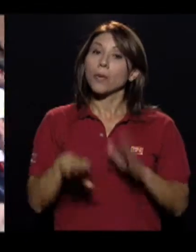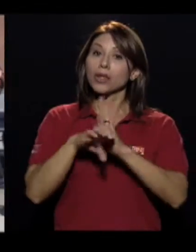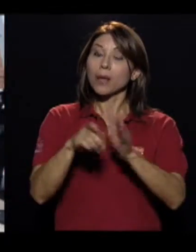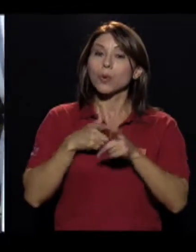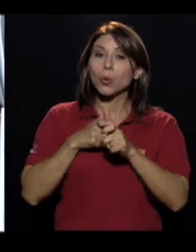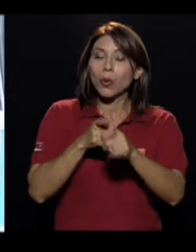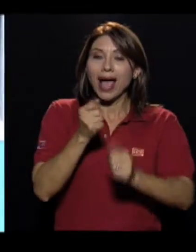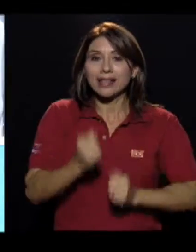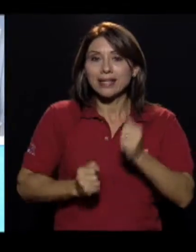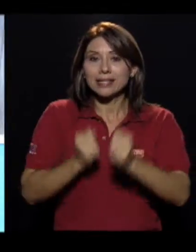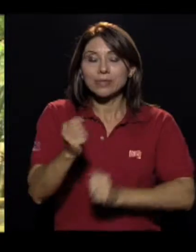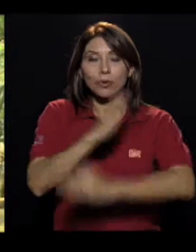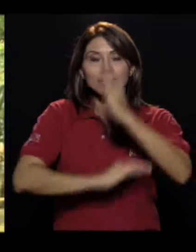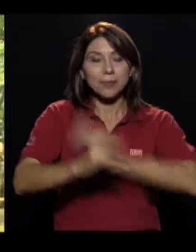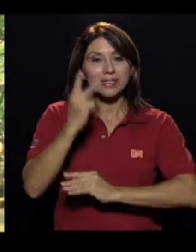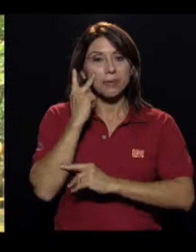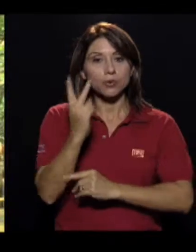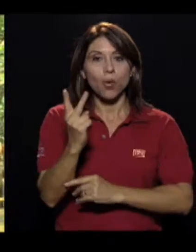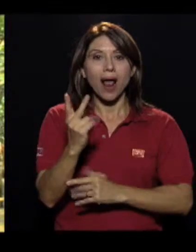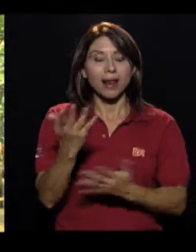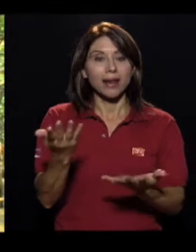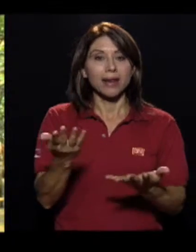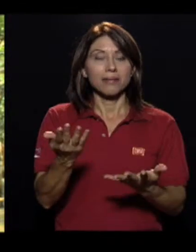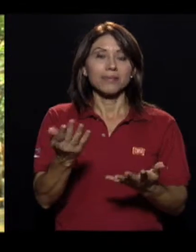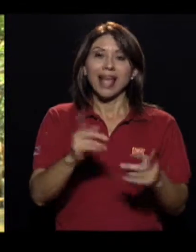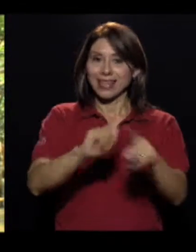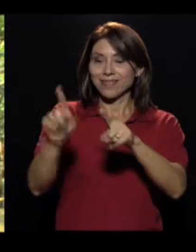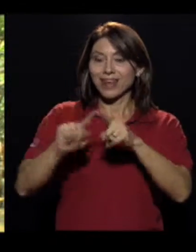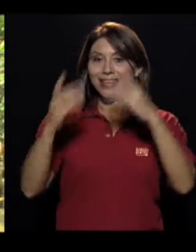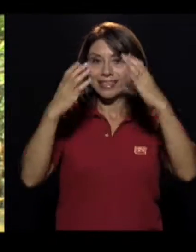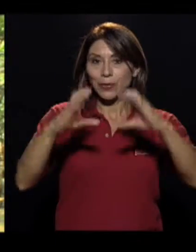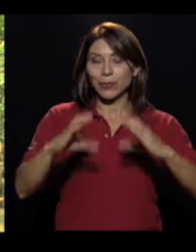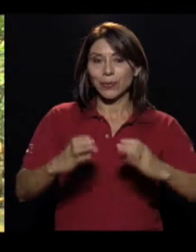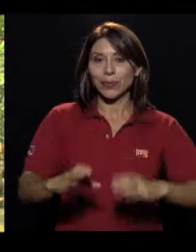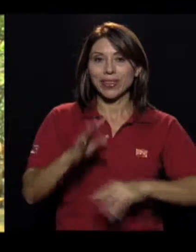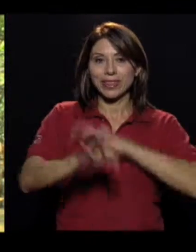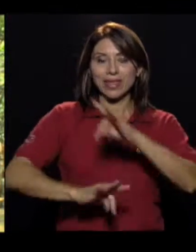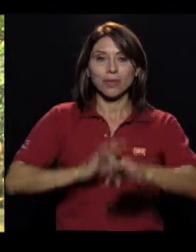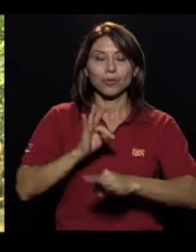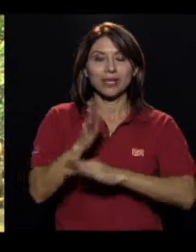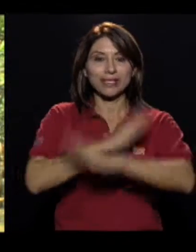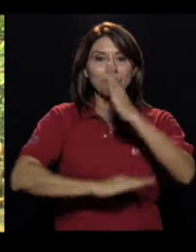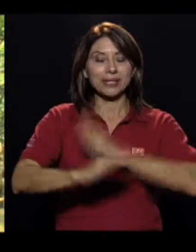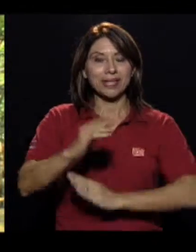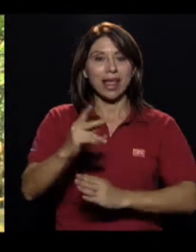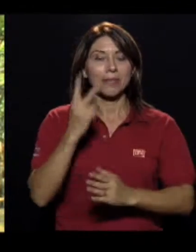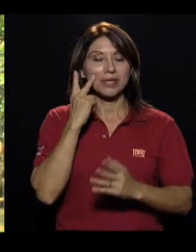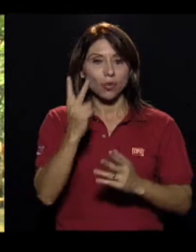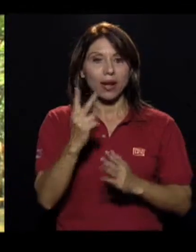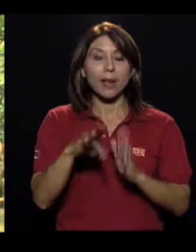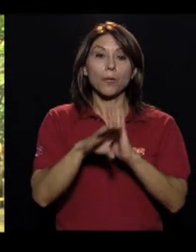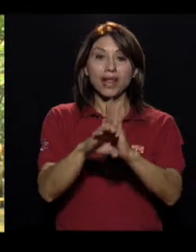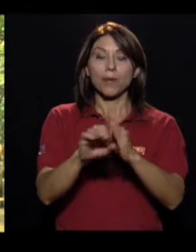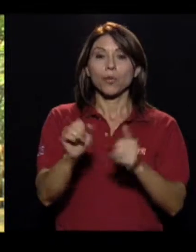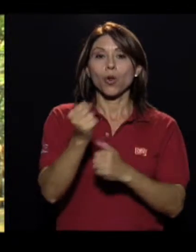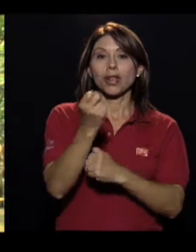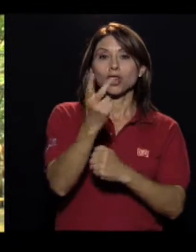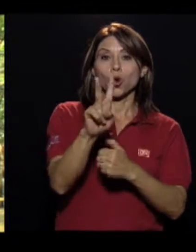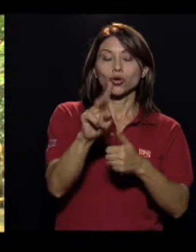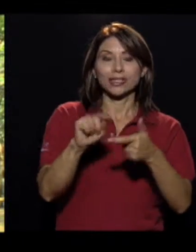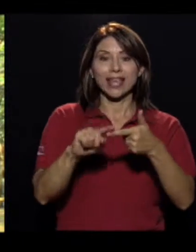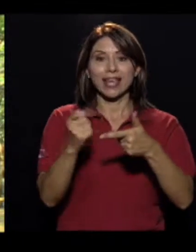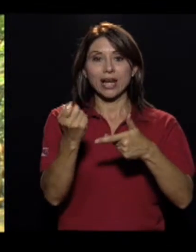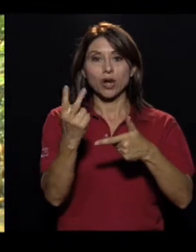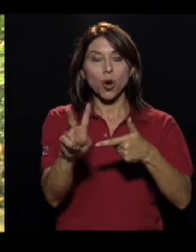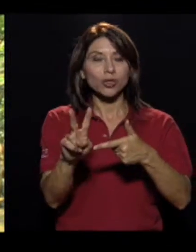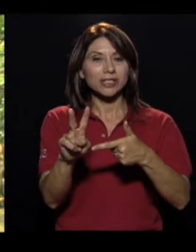el caso de atletismo, lo que es discapacidad visual, o las clases de discapacidad visual, como te decía, el 12 y el 11 se